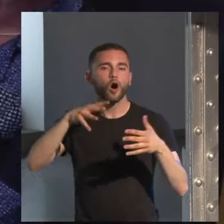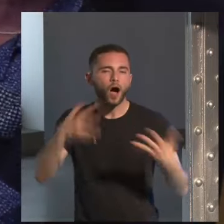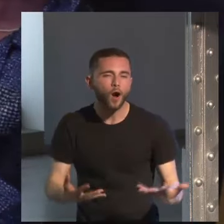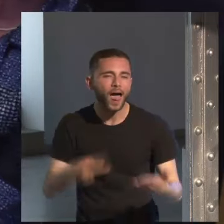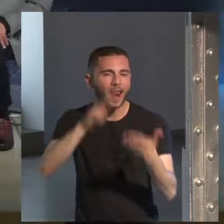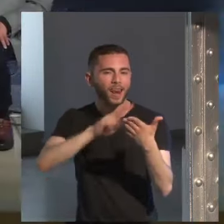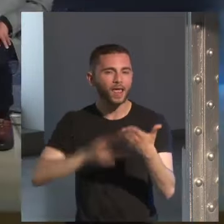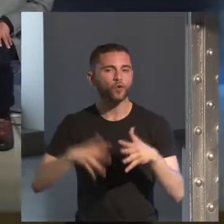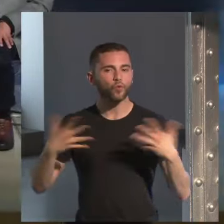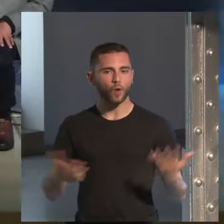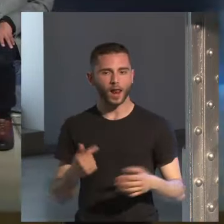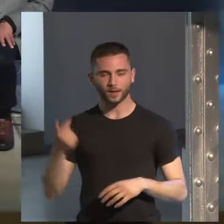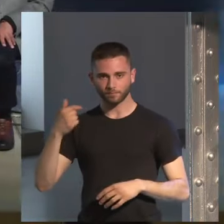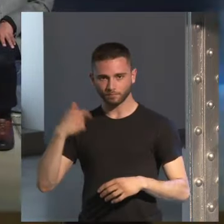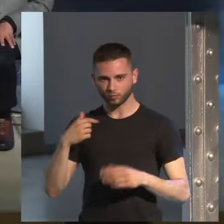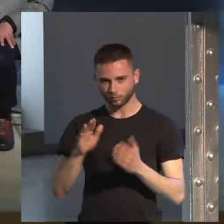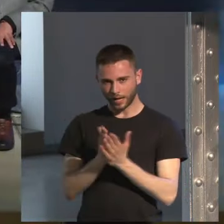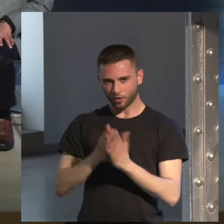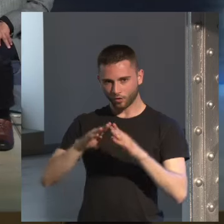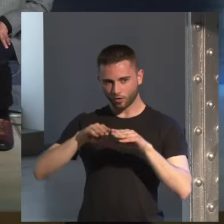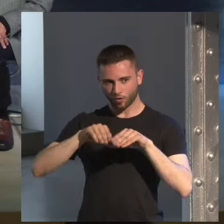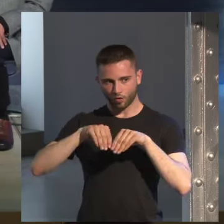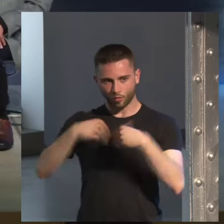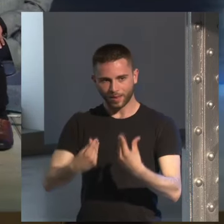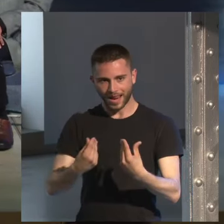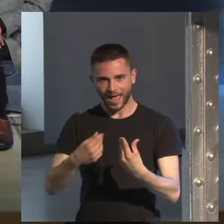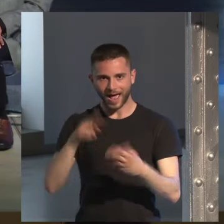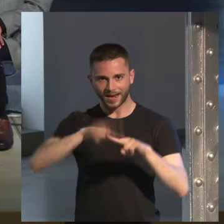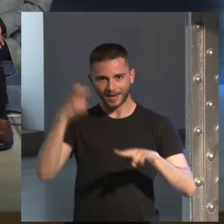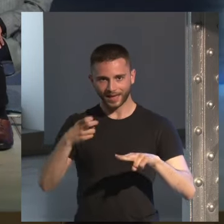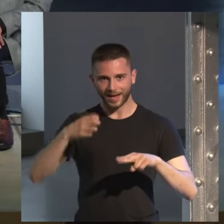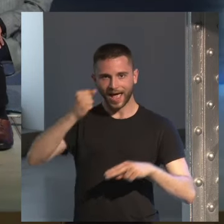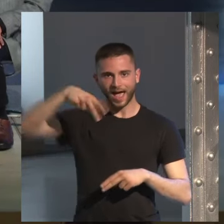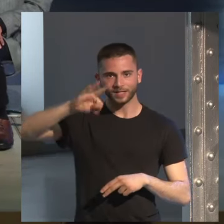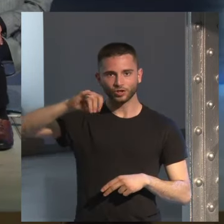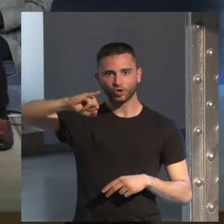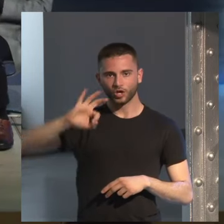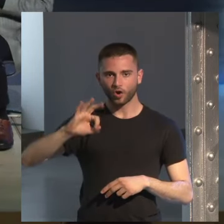yo tengo un autor una novela negra un autor italiano que se llama Antonio Mancini